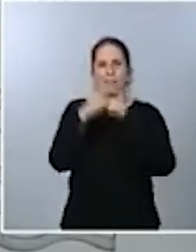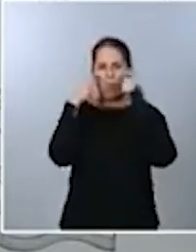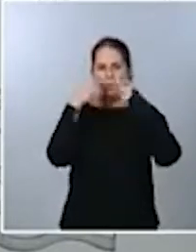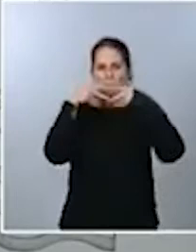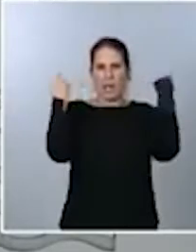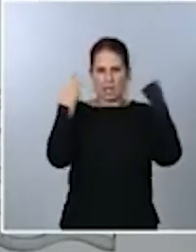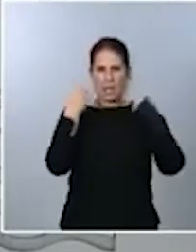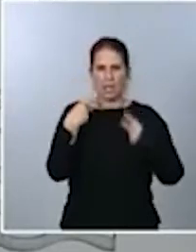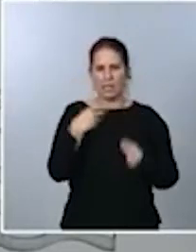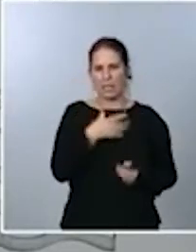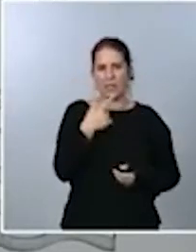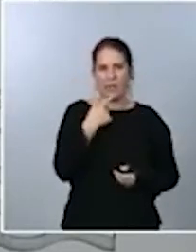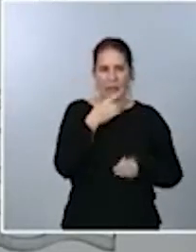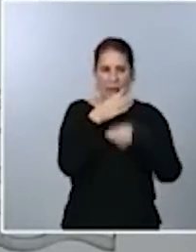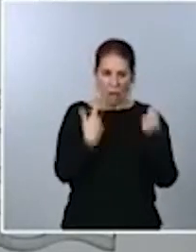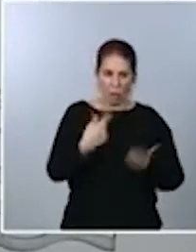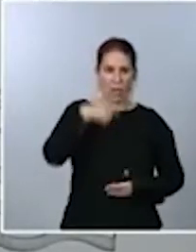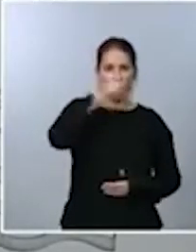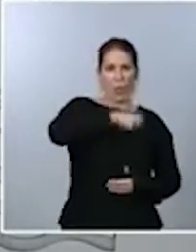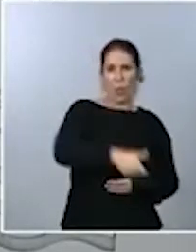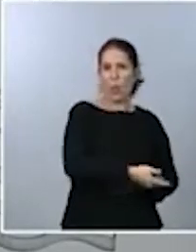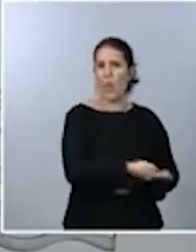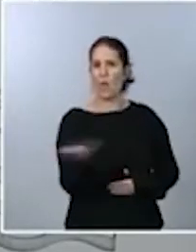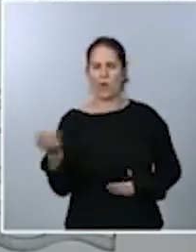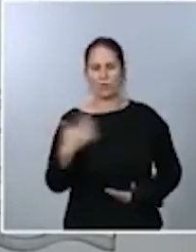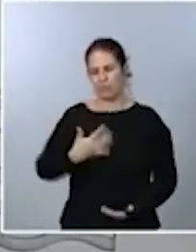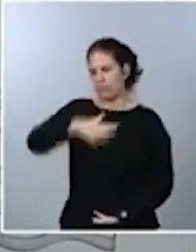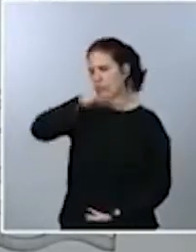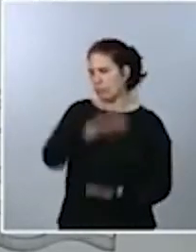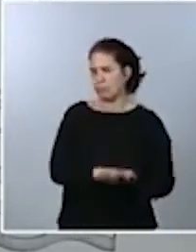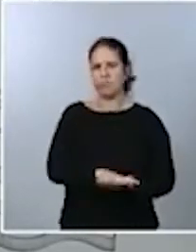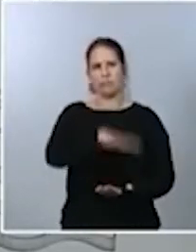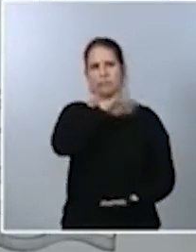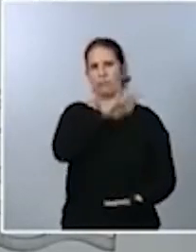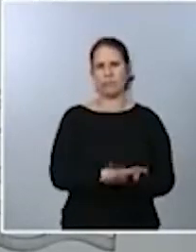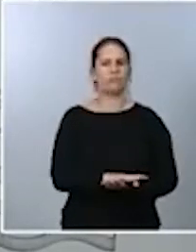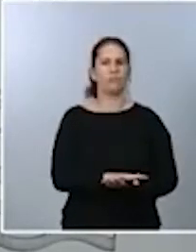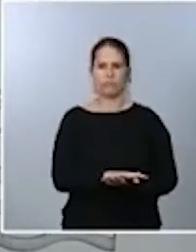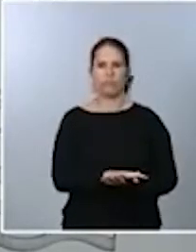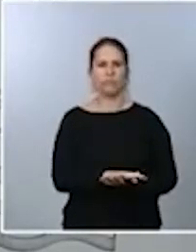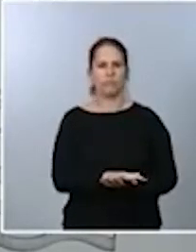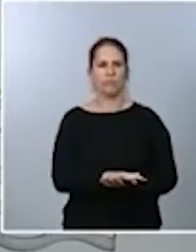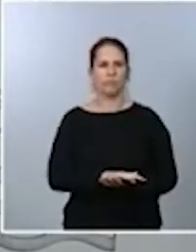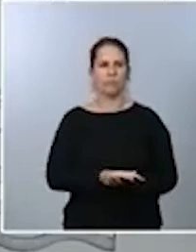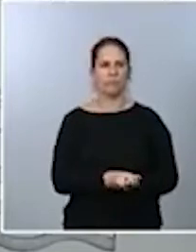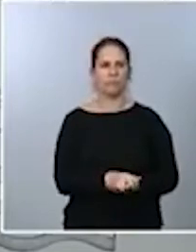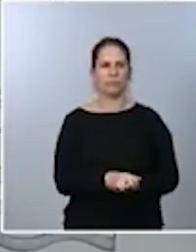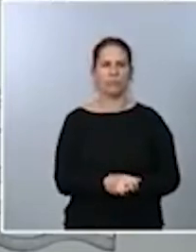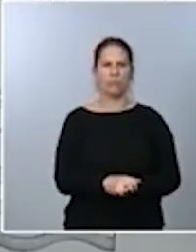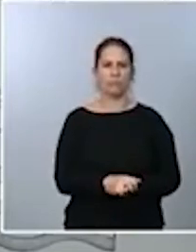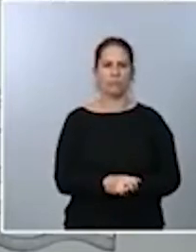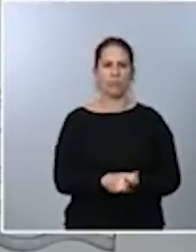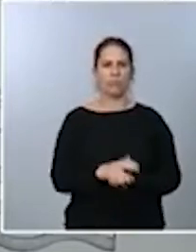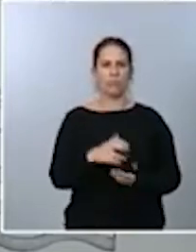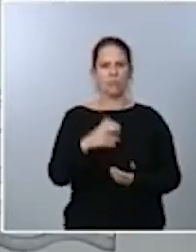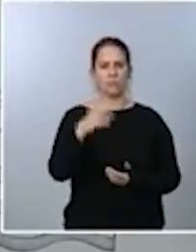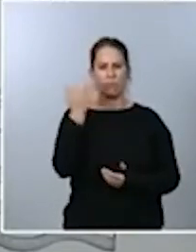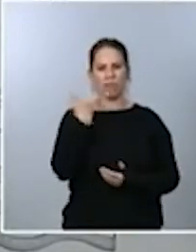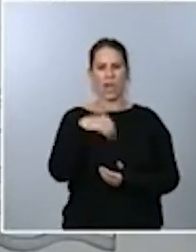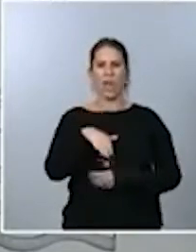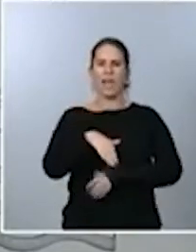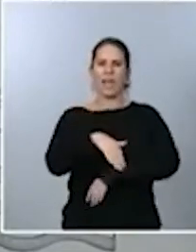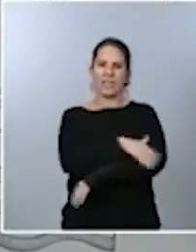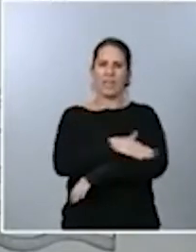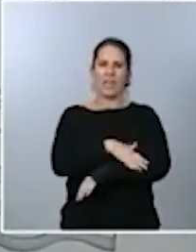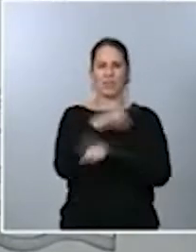los ciudadanos pueden tener la absoluta tranquilidad de que hay una intervención por parte del Estado para que